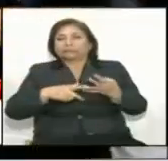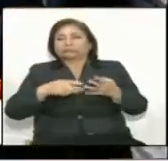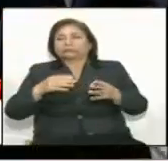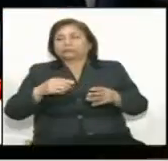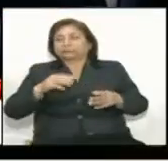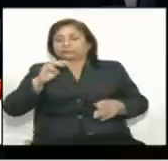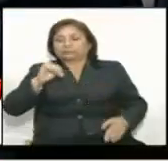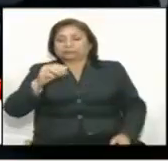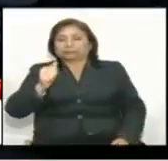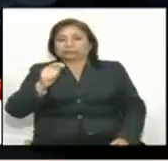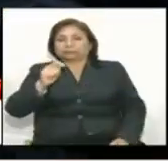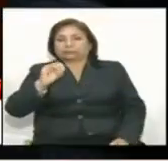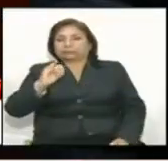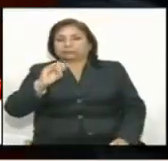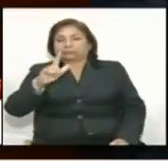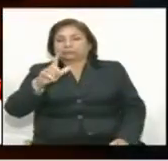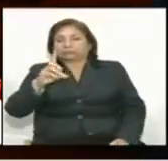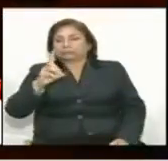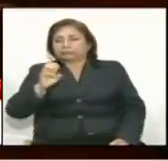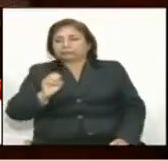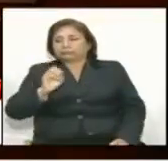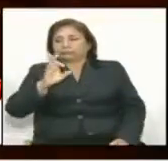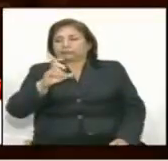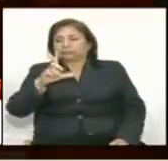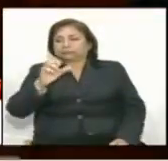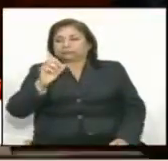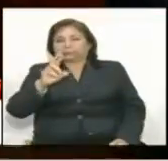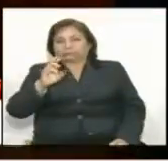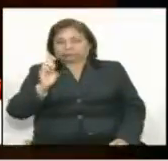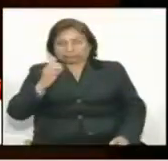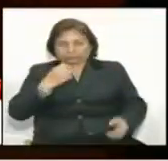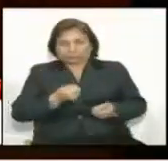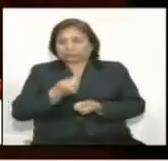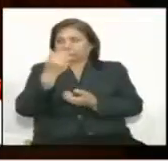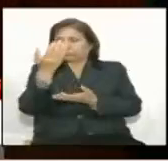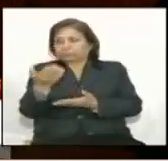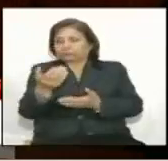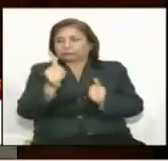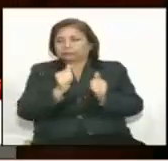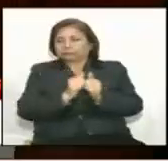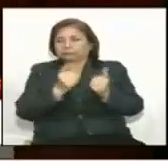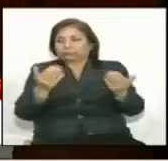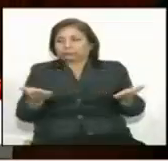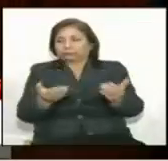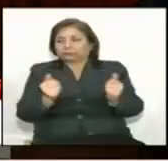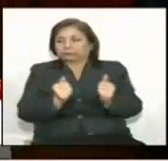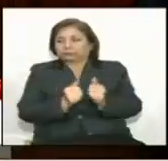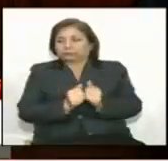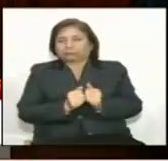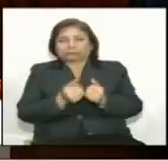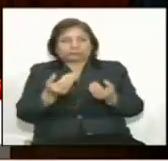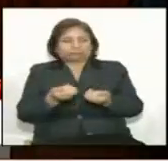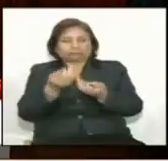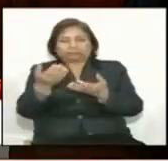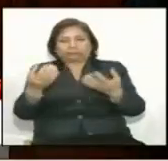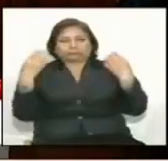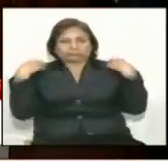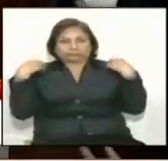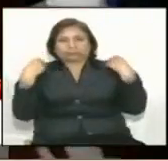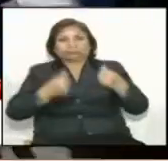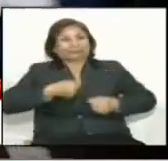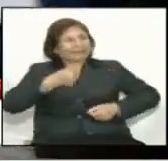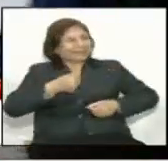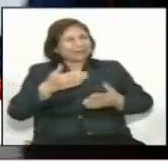soy adivino, pero tampoco soy muy bueno sumando, por eso estudié derecho, pero le